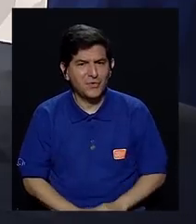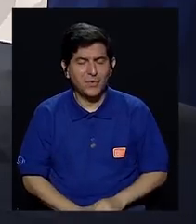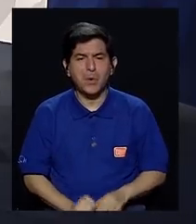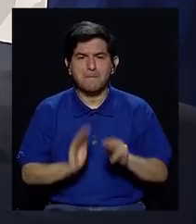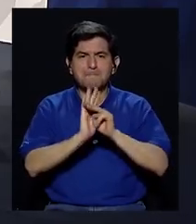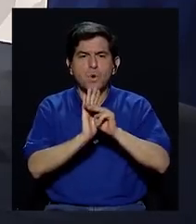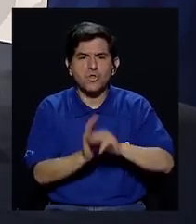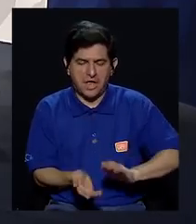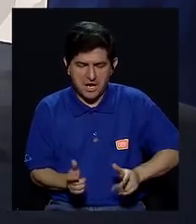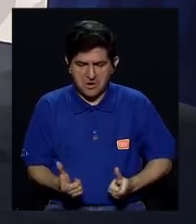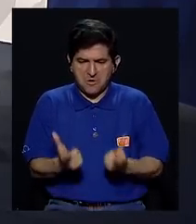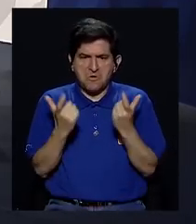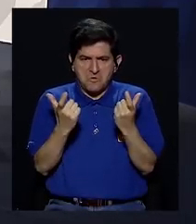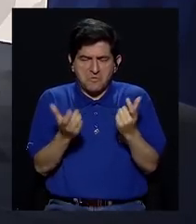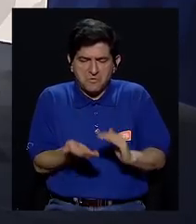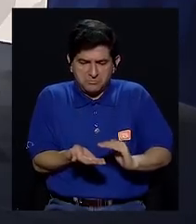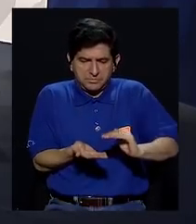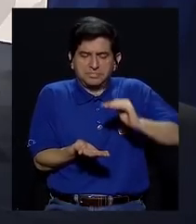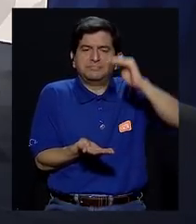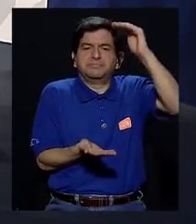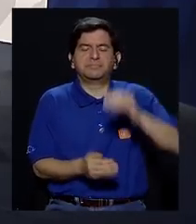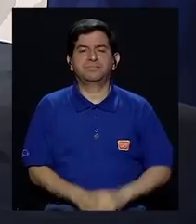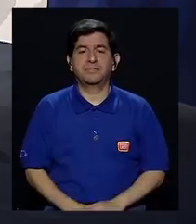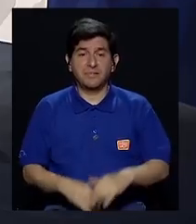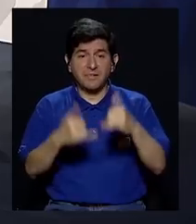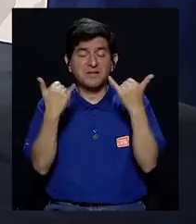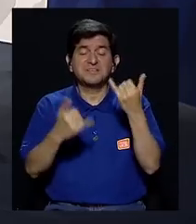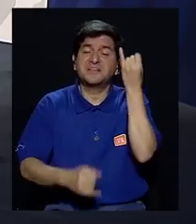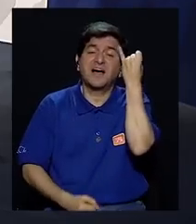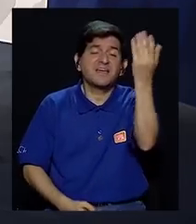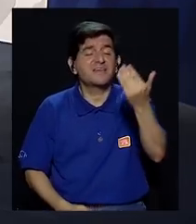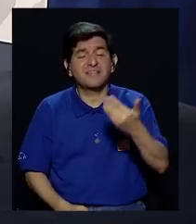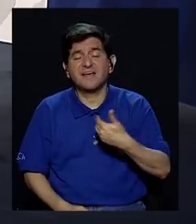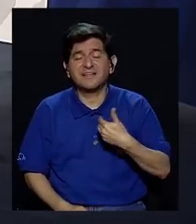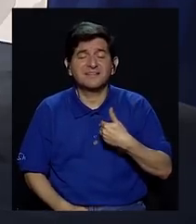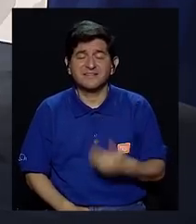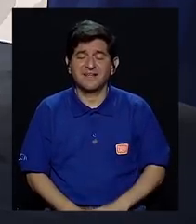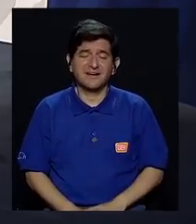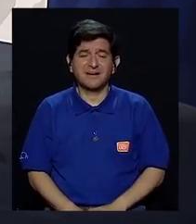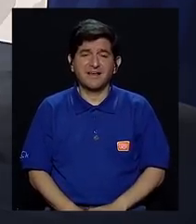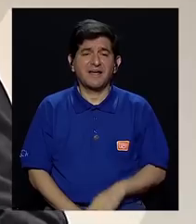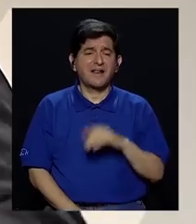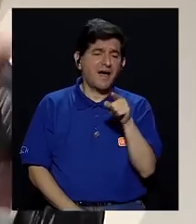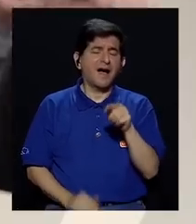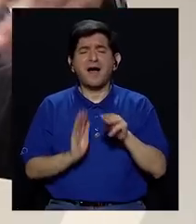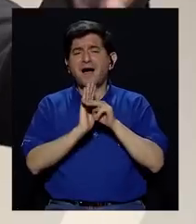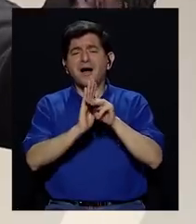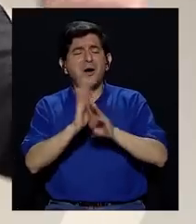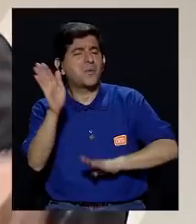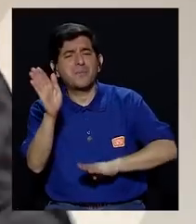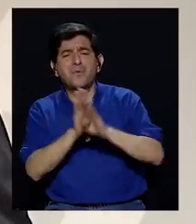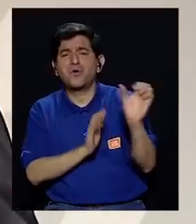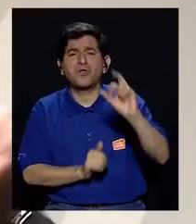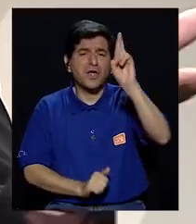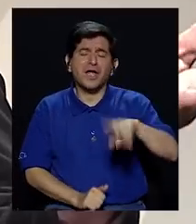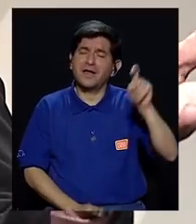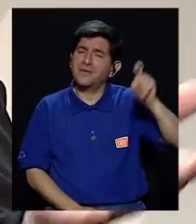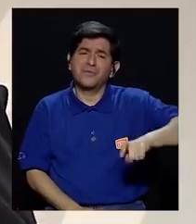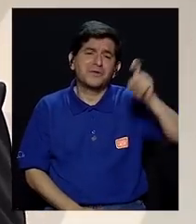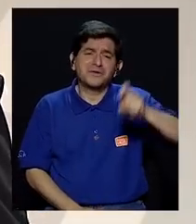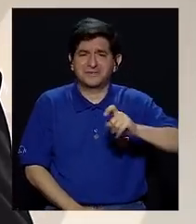es un modelo de acumulación. Y eso hay que subrayarlo claramente. Porque ya se nos vendió la idea dorada perfectamente, que ese es el modelo de desarrollo que